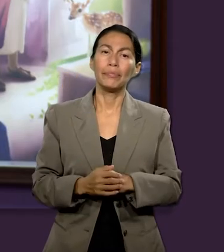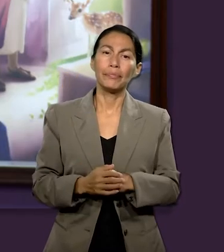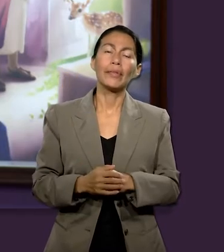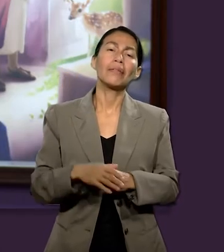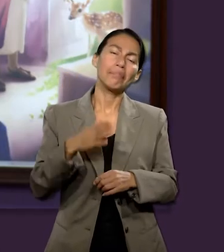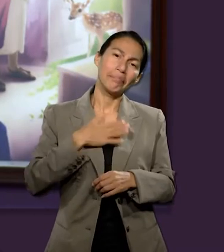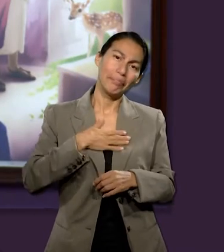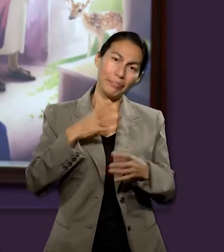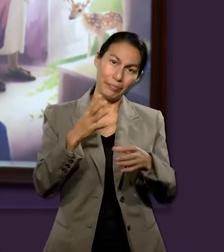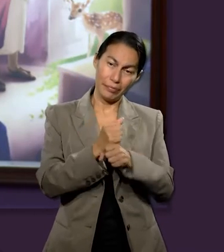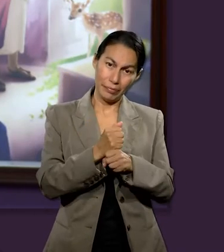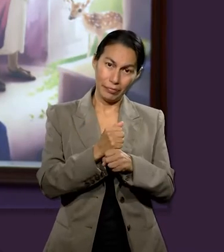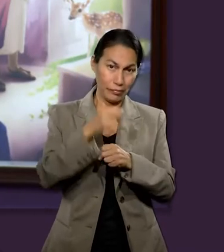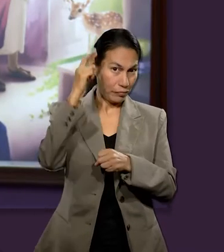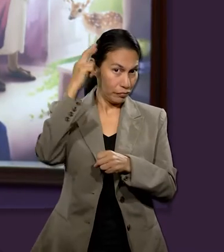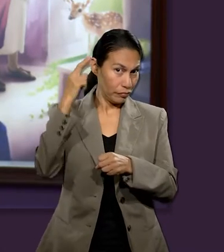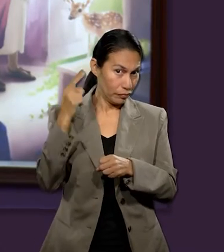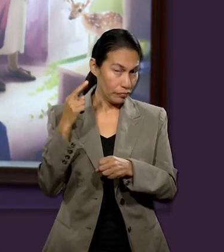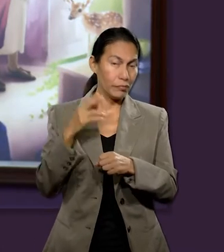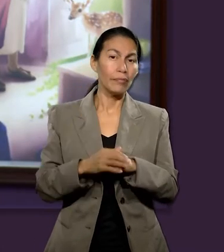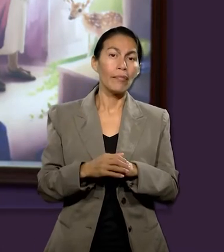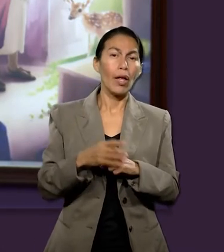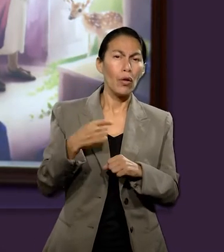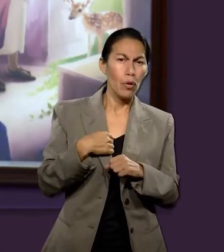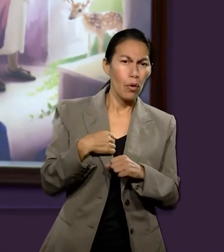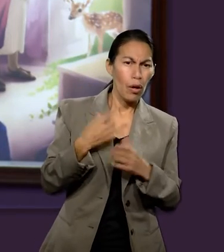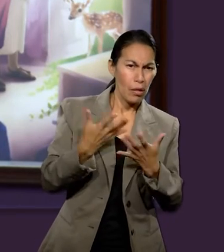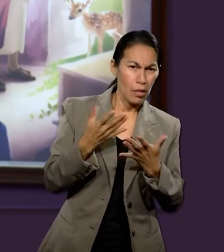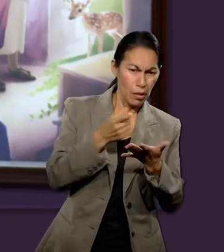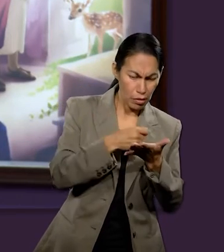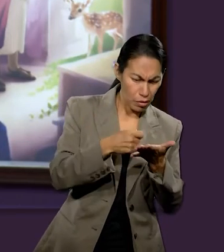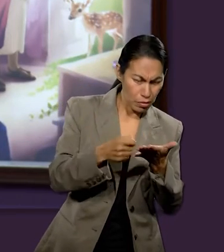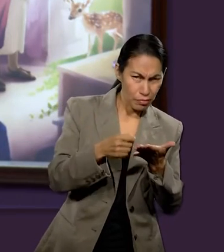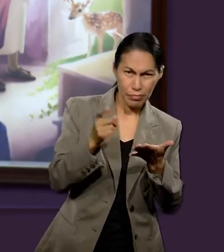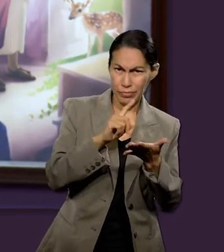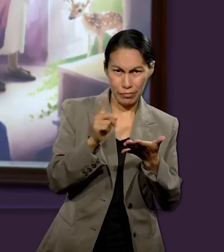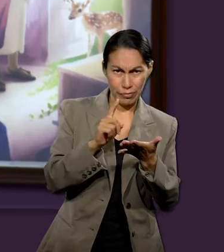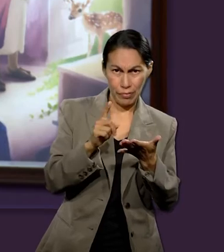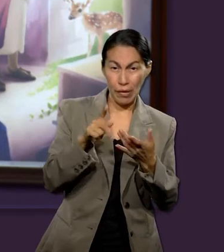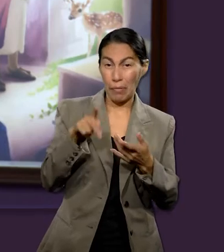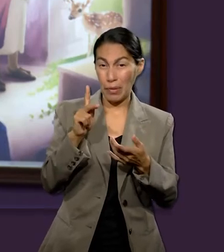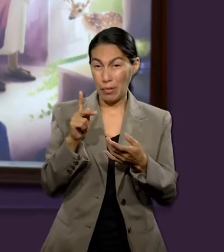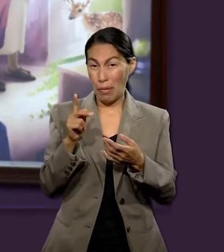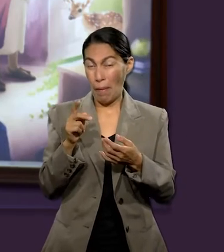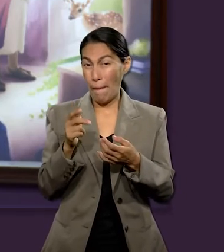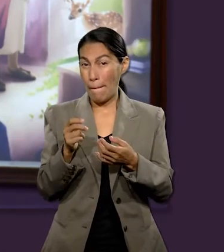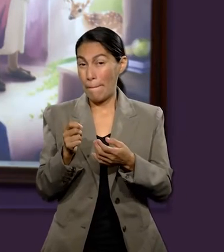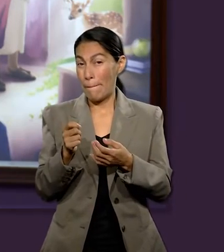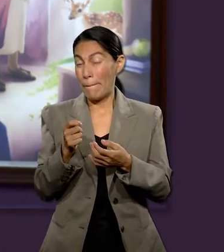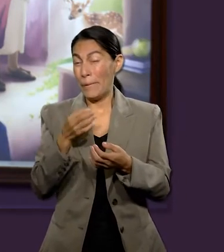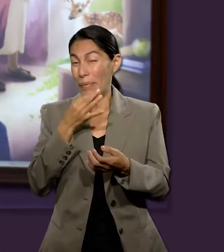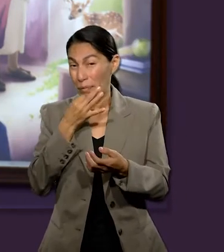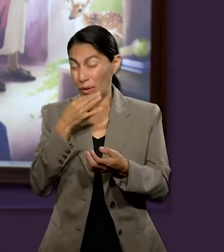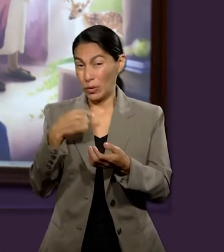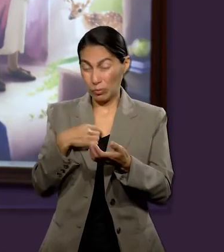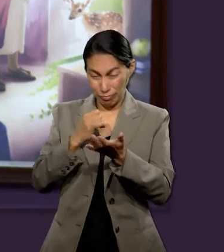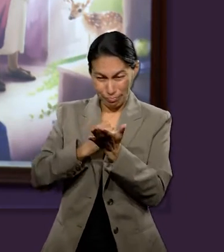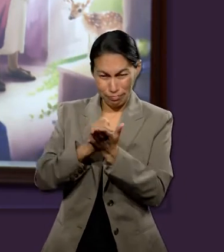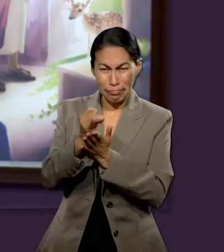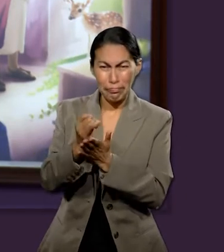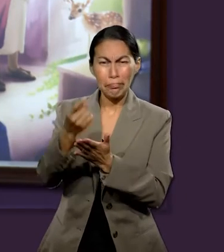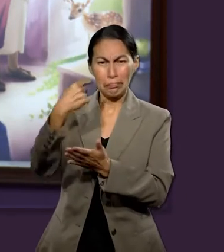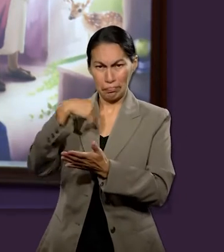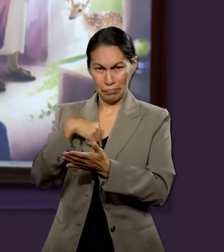nombre es Ruth Badilla y tal vez no el redactar físicamente, pero los primeros momentos donde tuve que decidir o